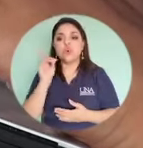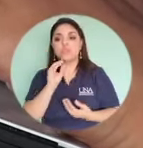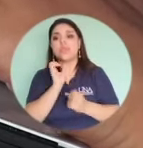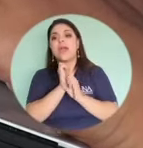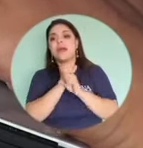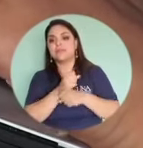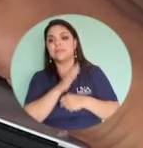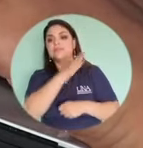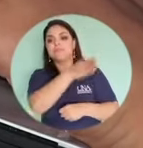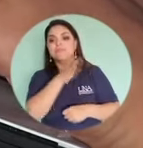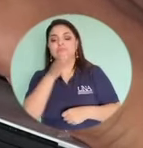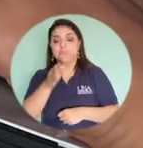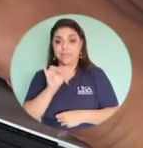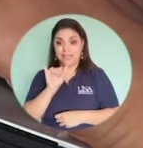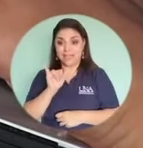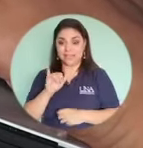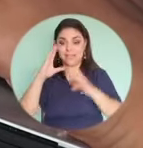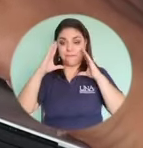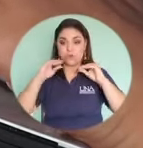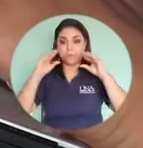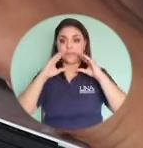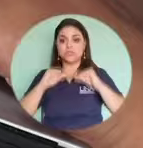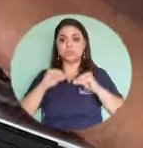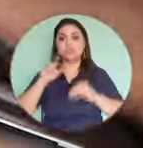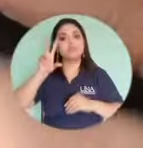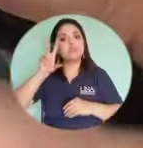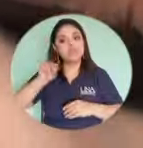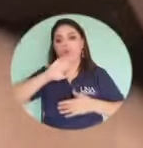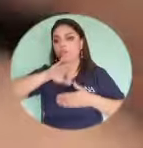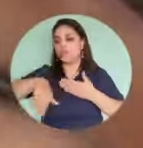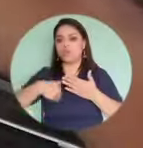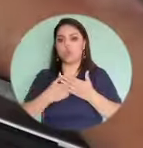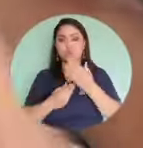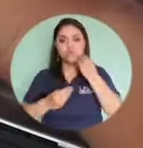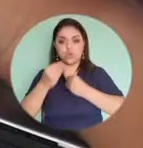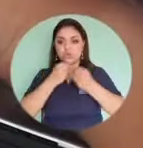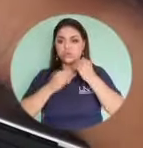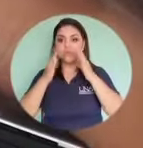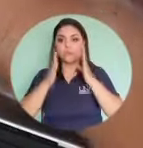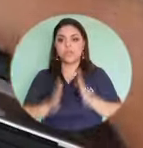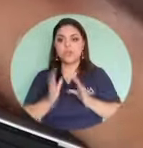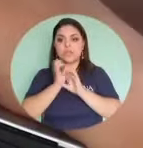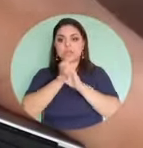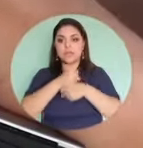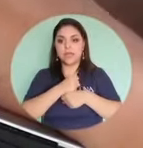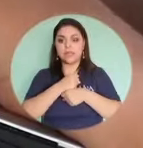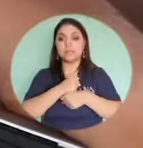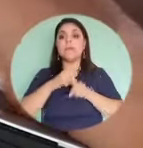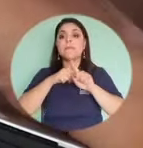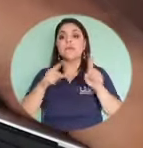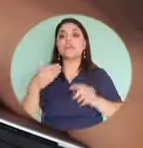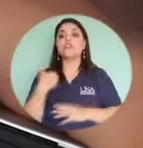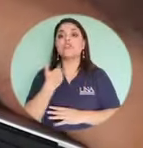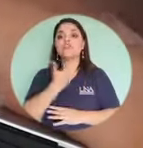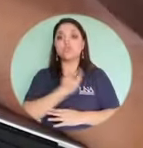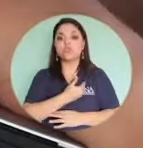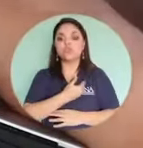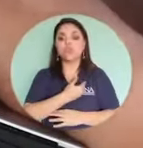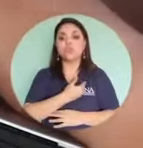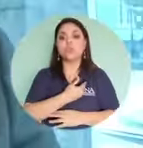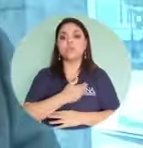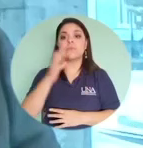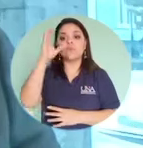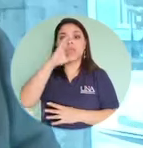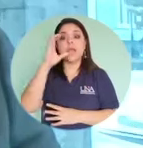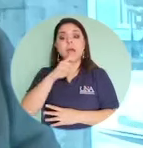en dónde la tiene que presentar y bueno ese tipo de información que no todos los consumidores tienen acceso entonces sí ayudamos a